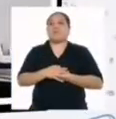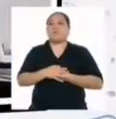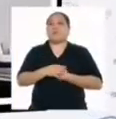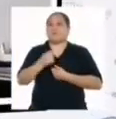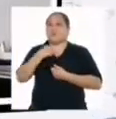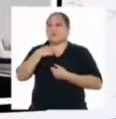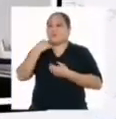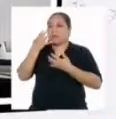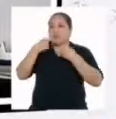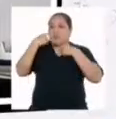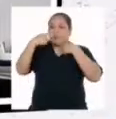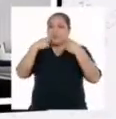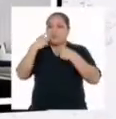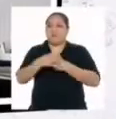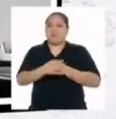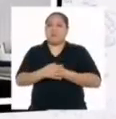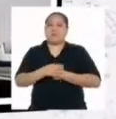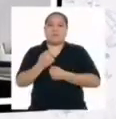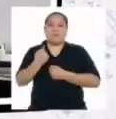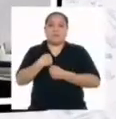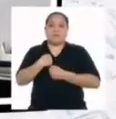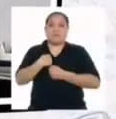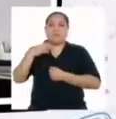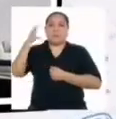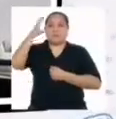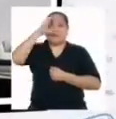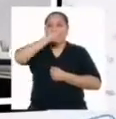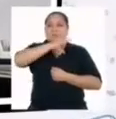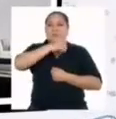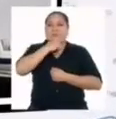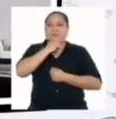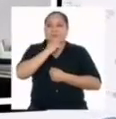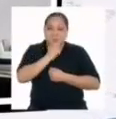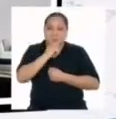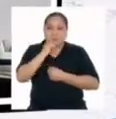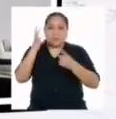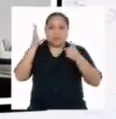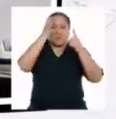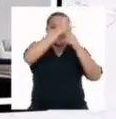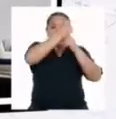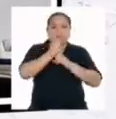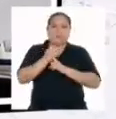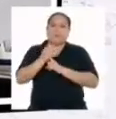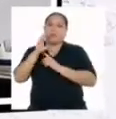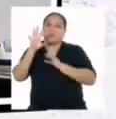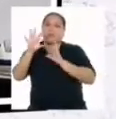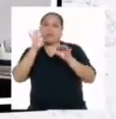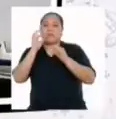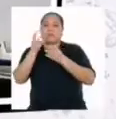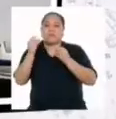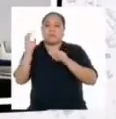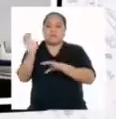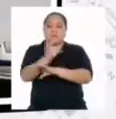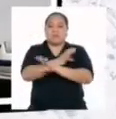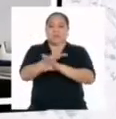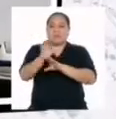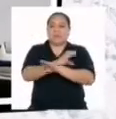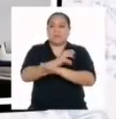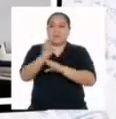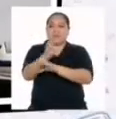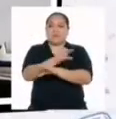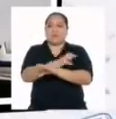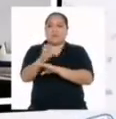Yo les quería contar que al uno me puse a buscar referencias para cumplir mi reto y encontré muchas canciones,